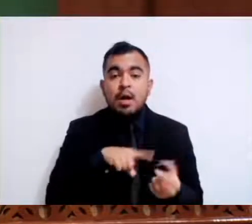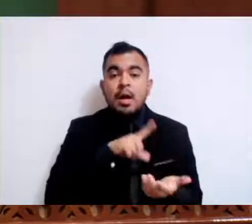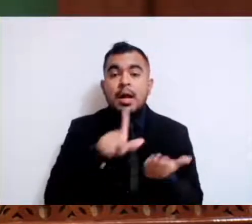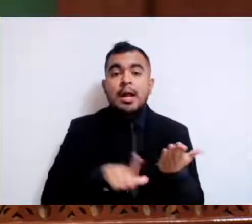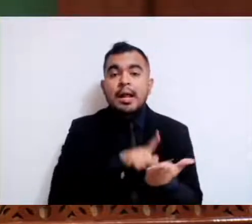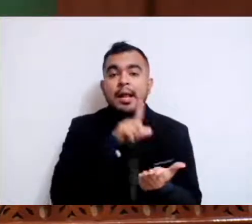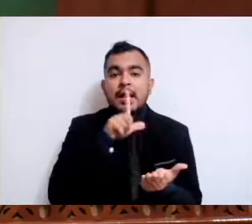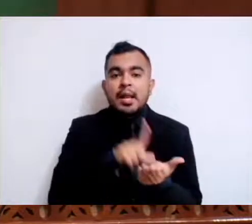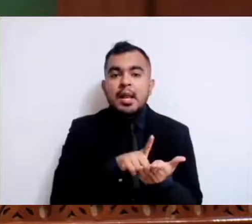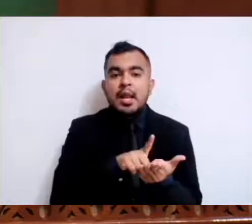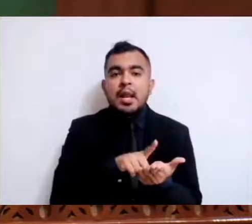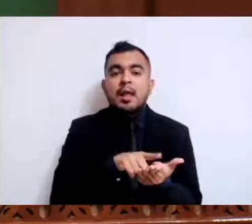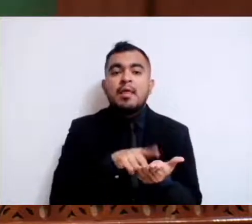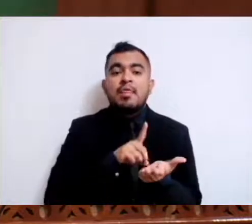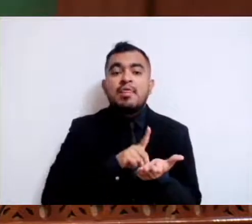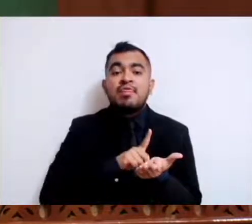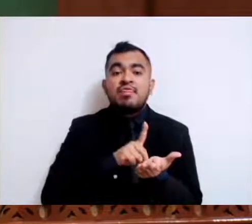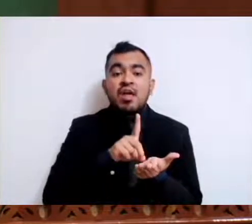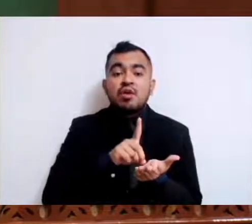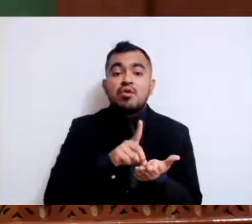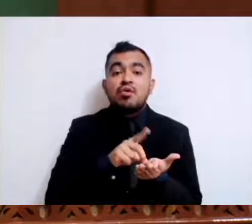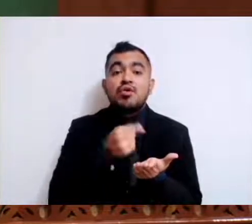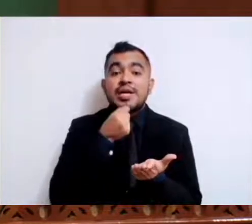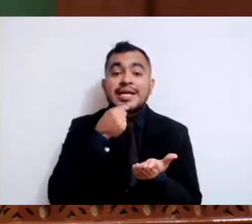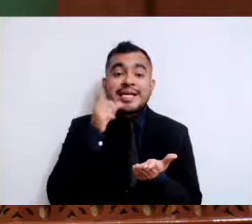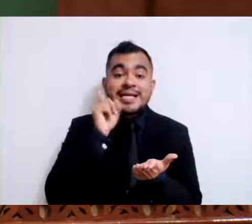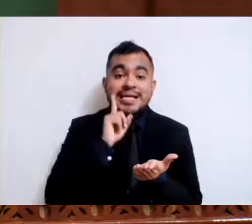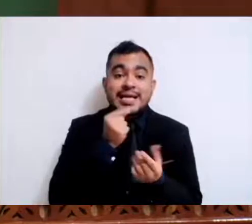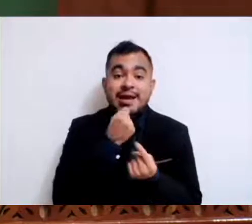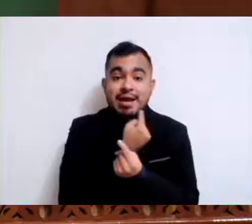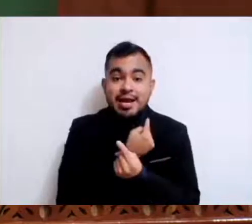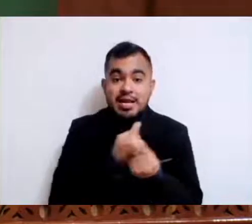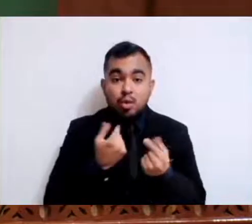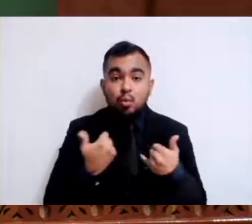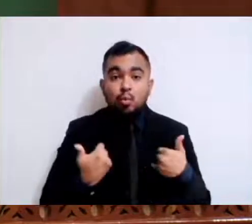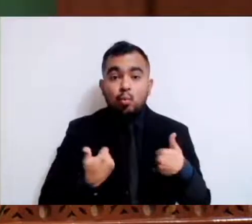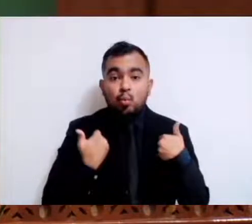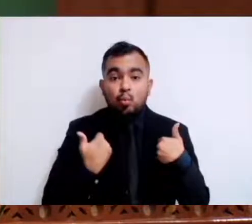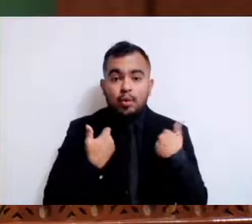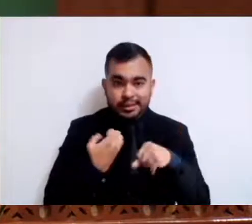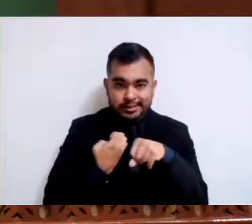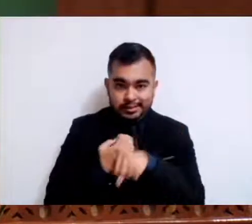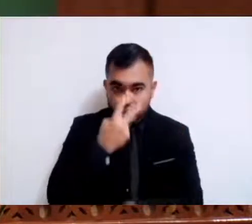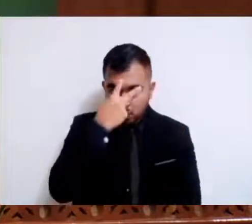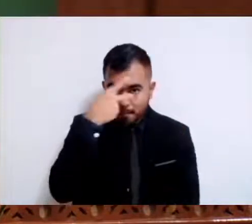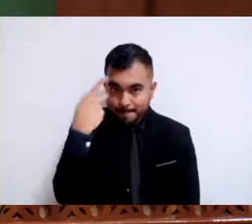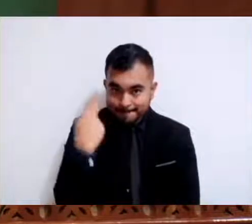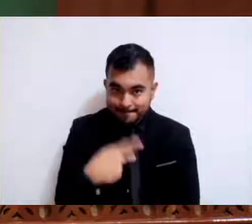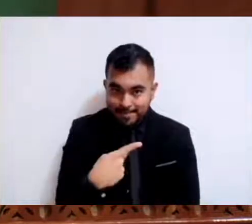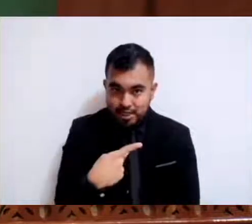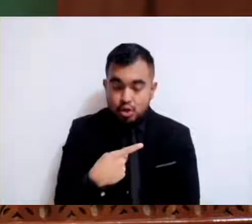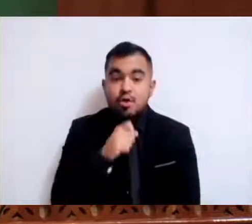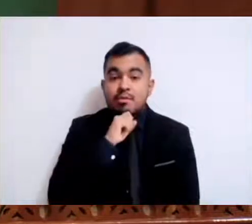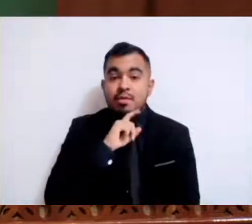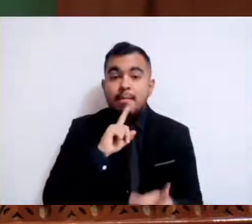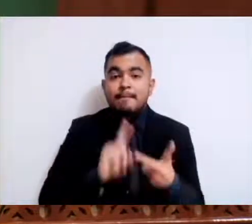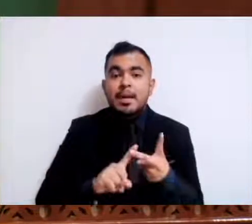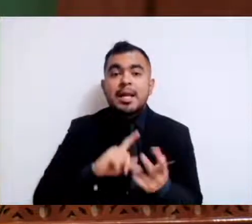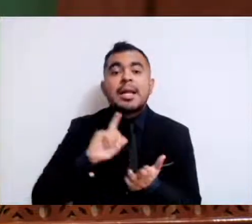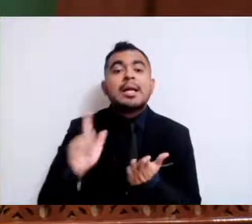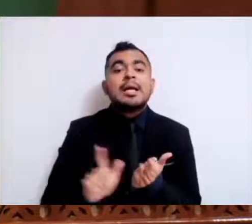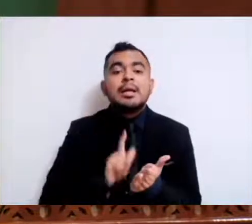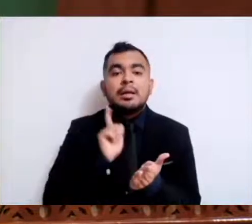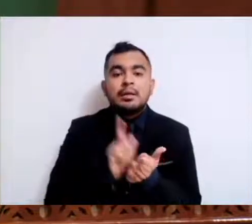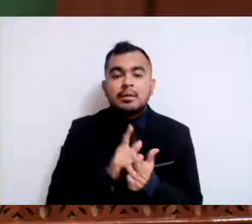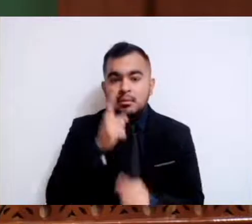de niñas, niños y adolescentes del Estado de México y de la ley que regula los centros de